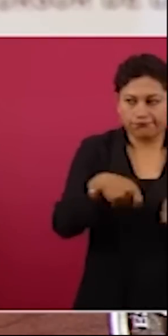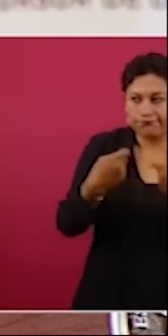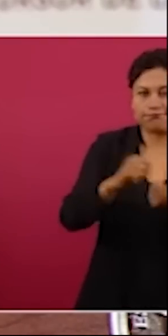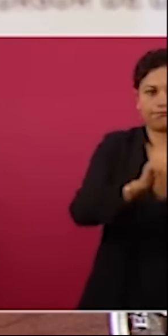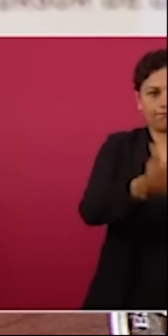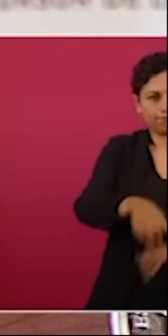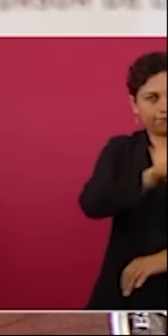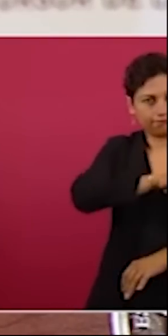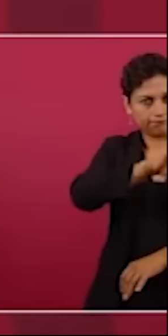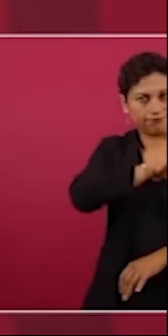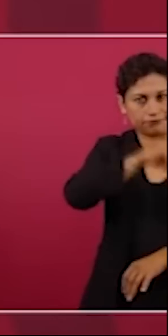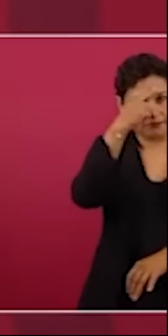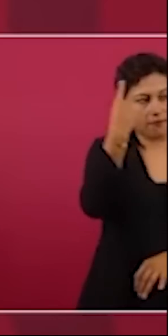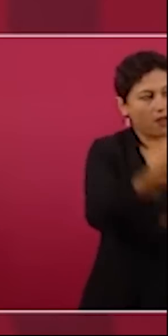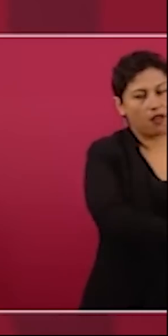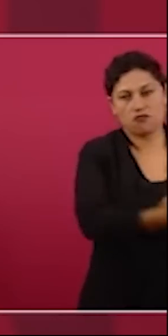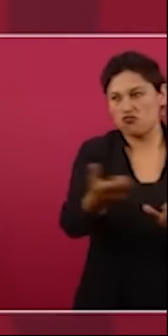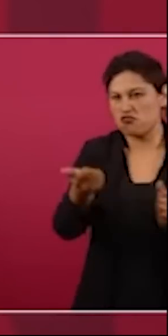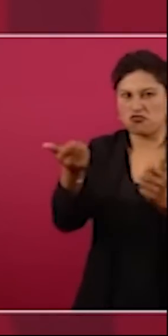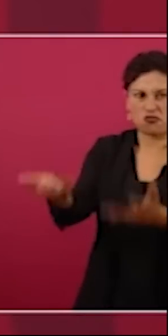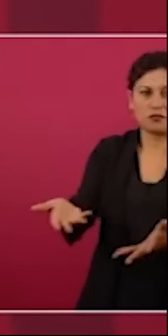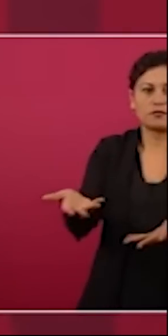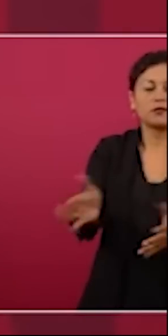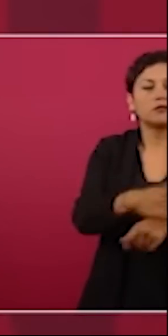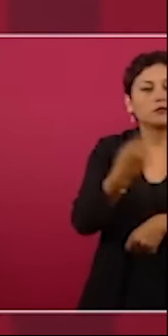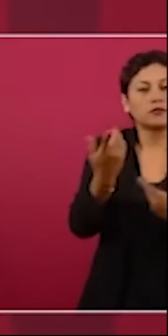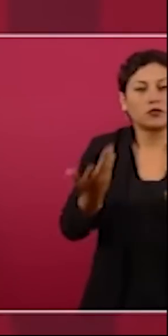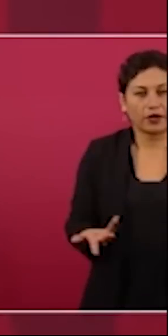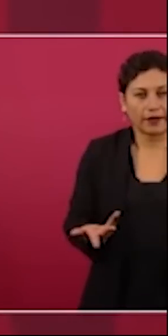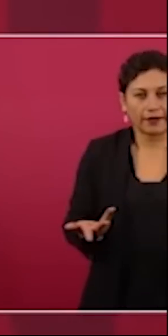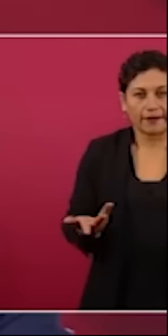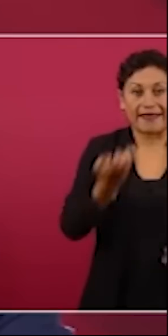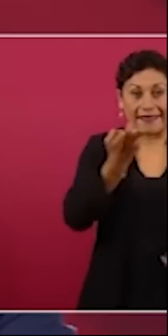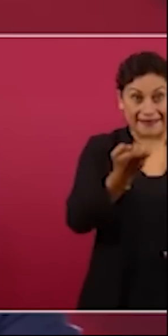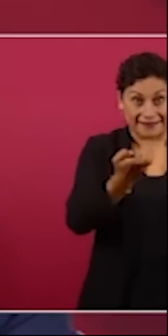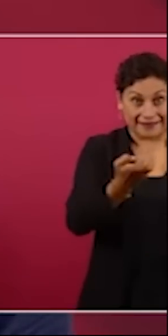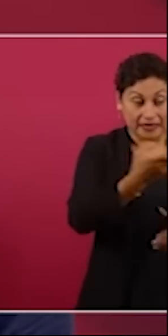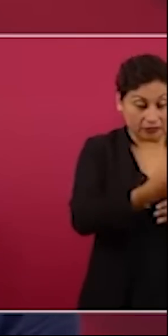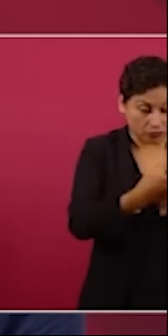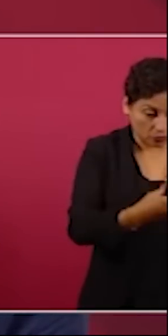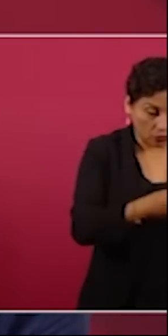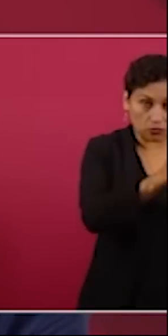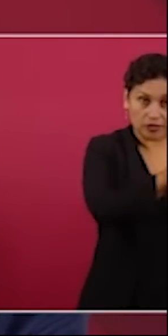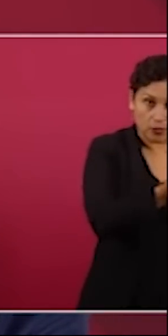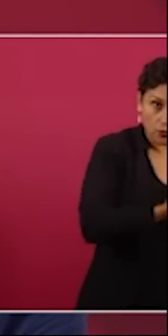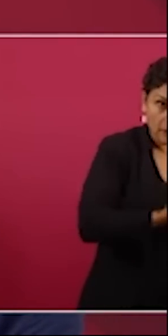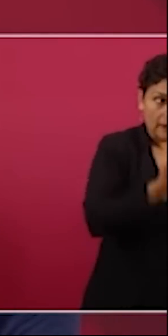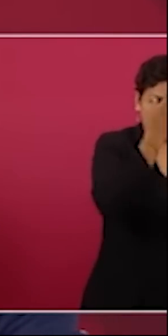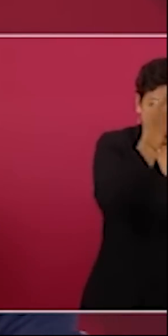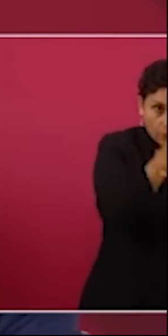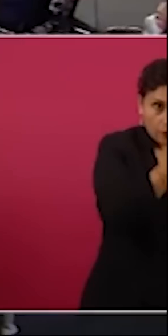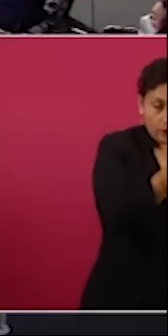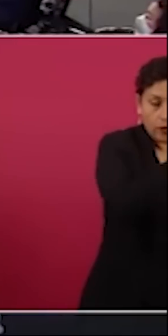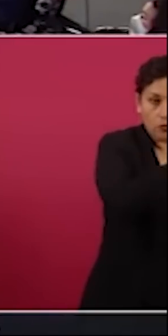porque todos estos bienes se entregaron a personas allegadas a el gobierno de